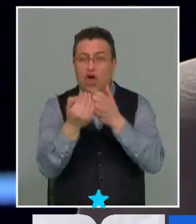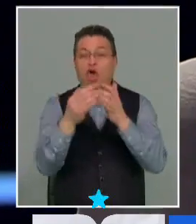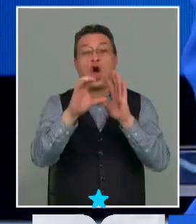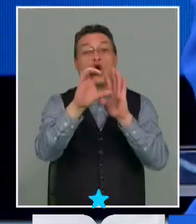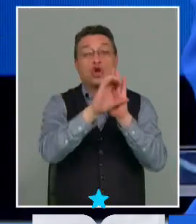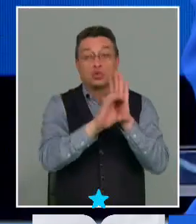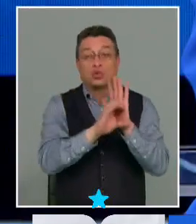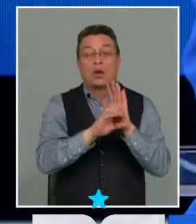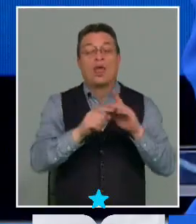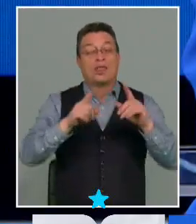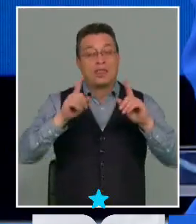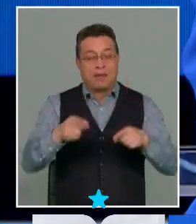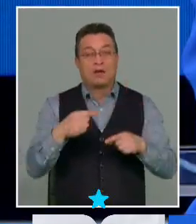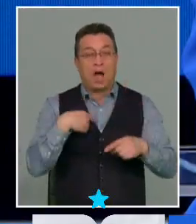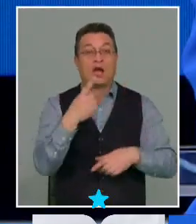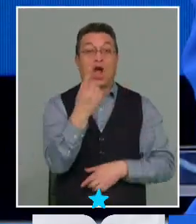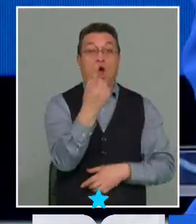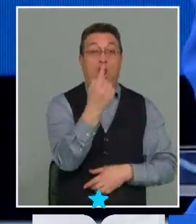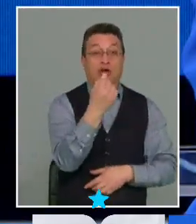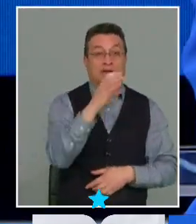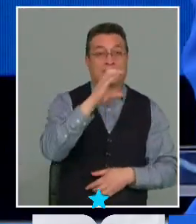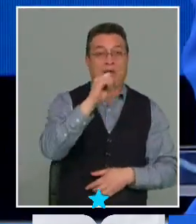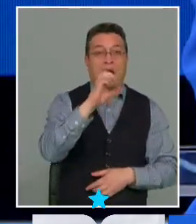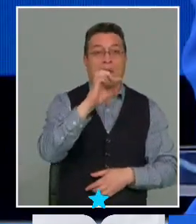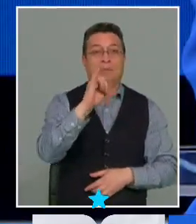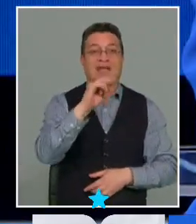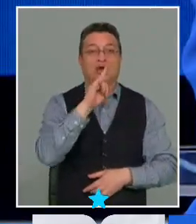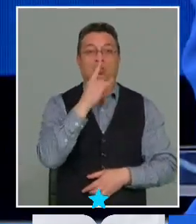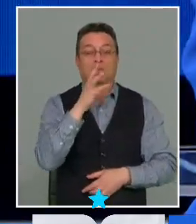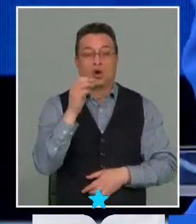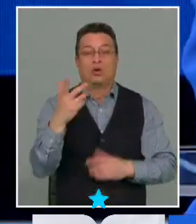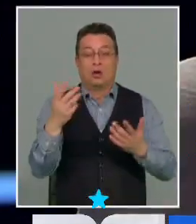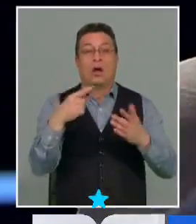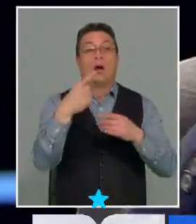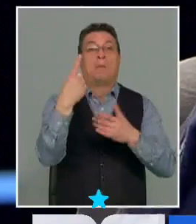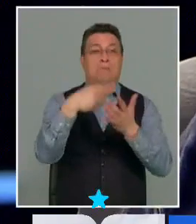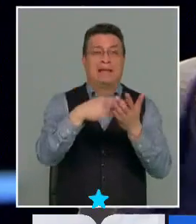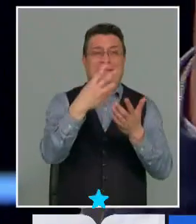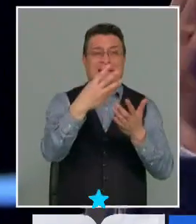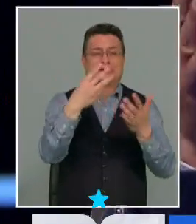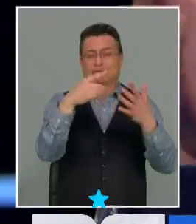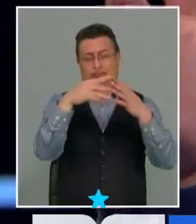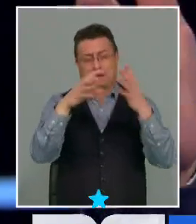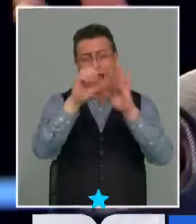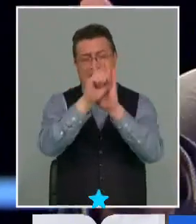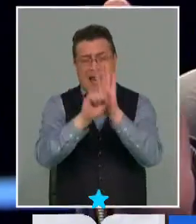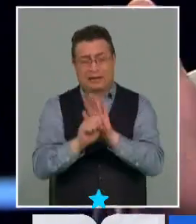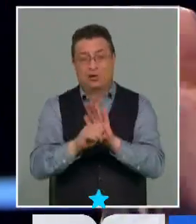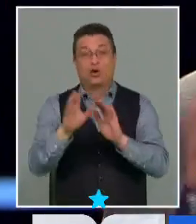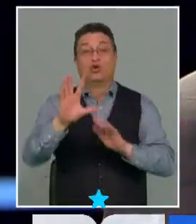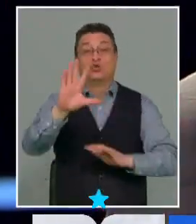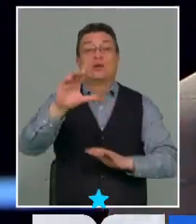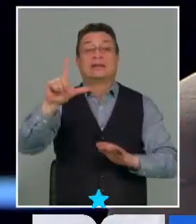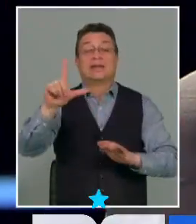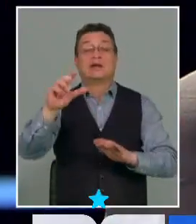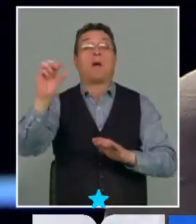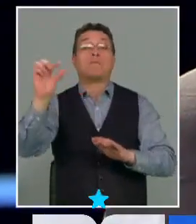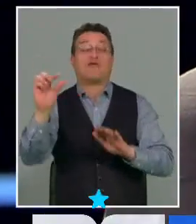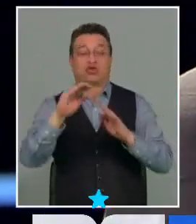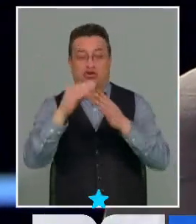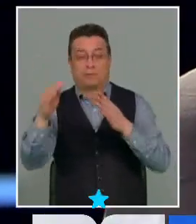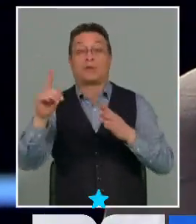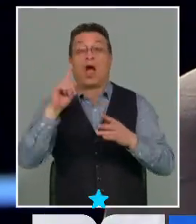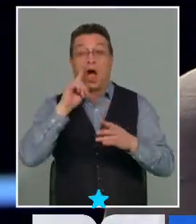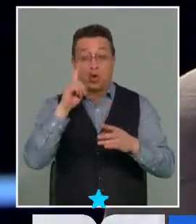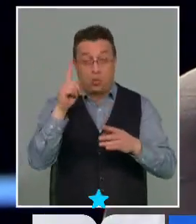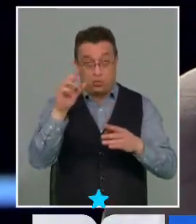O sea, hay que entender que tiene 11 capítulos, tiene 388 artículos y tiene 57 transitorias. Y hay una